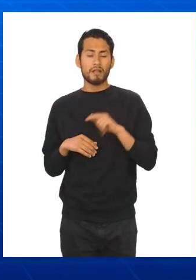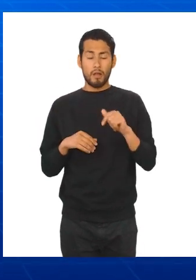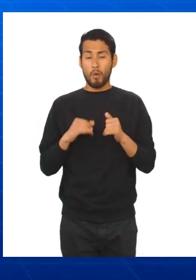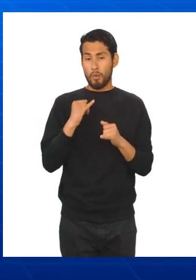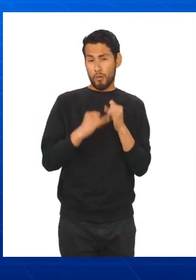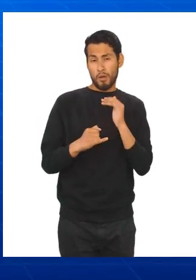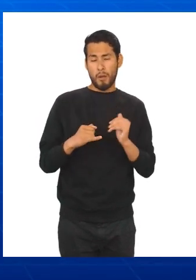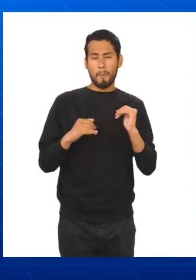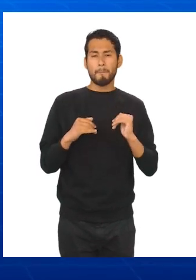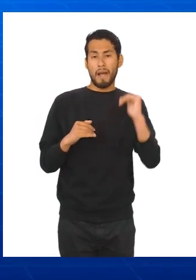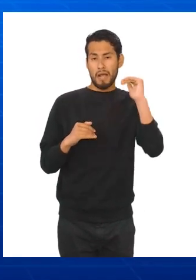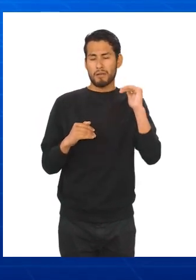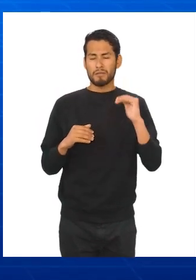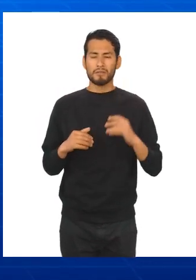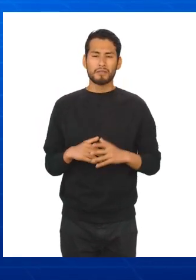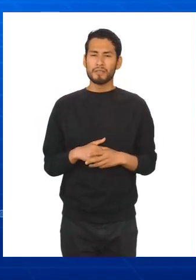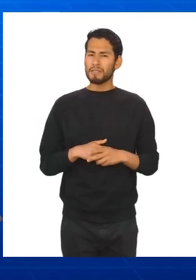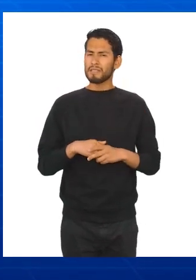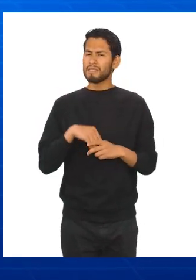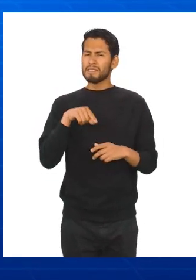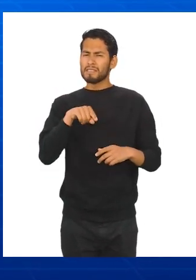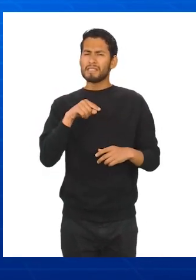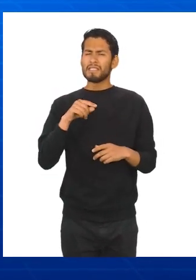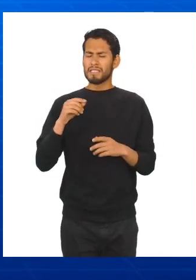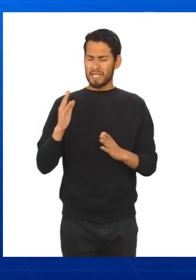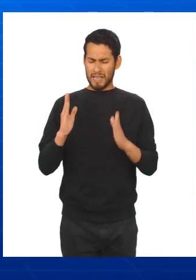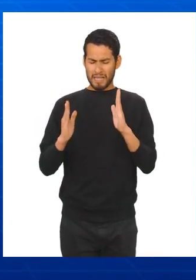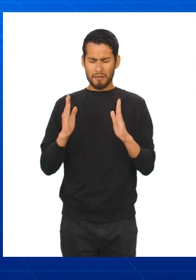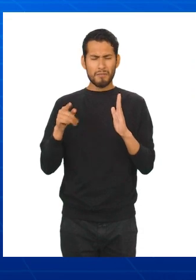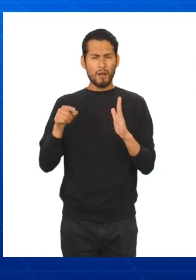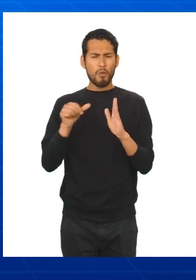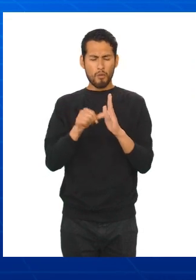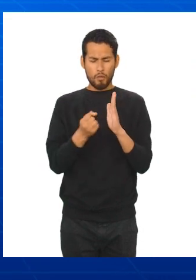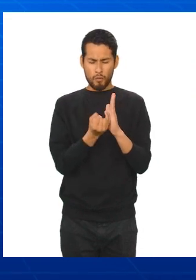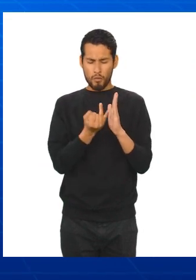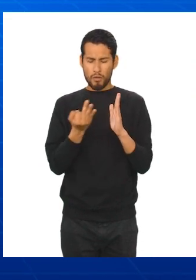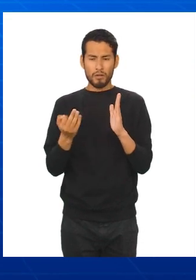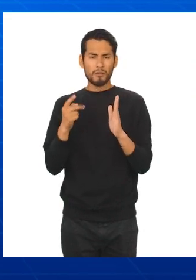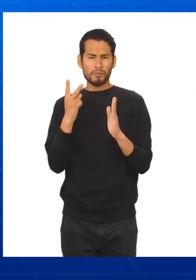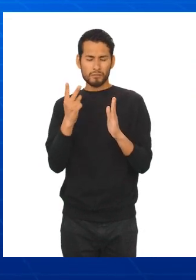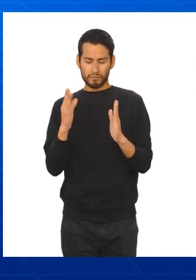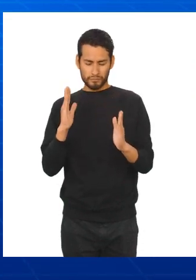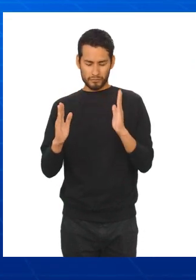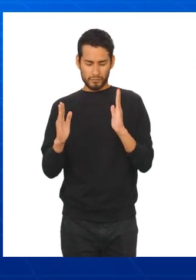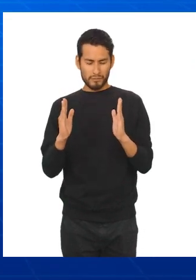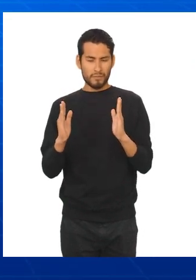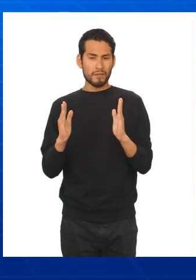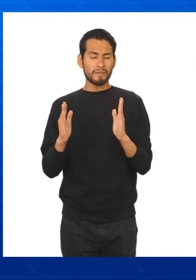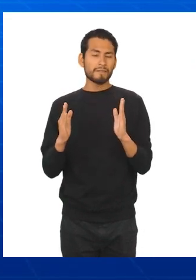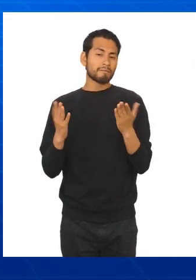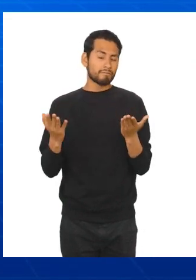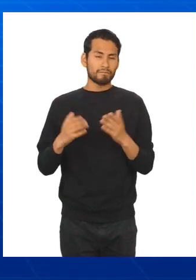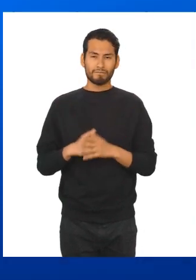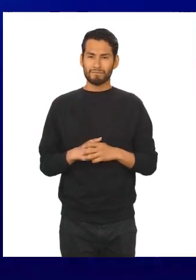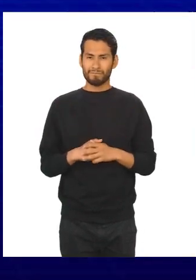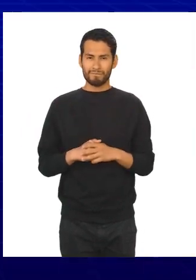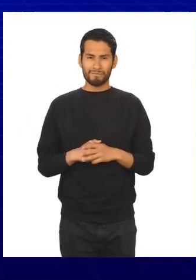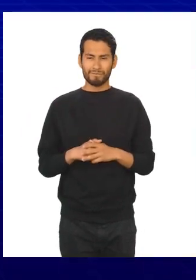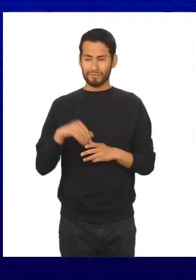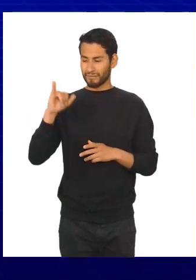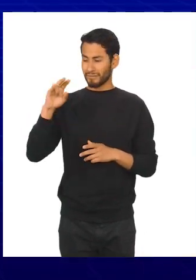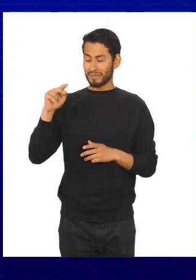el mayor. Un intervalo es una serie de números incluidos entre dos extremos. Así, por ejemplo,